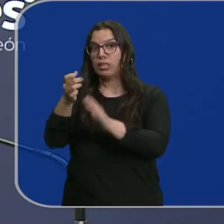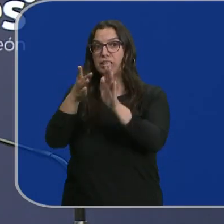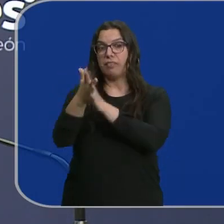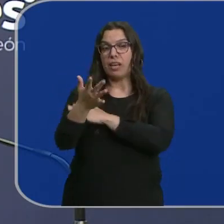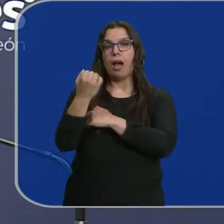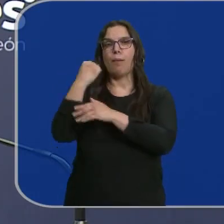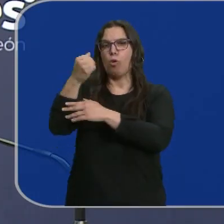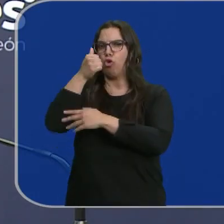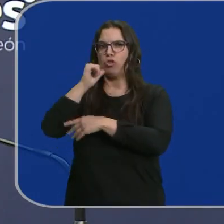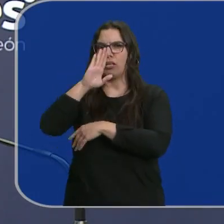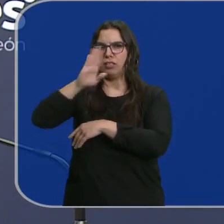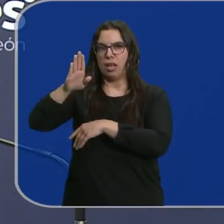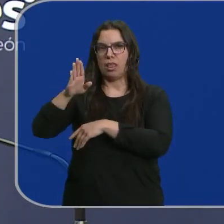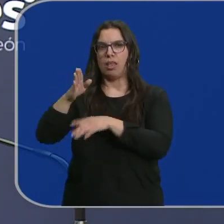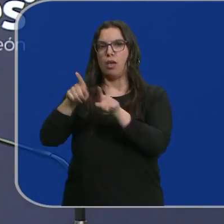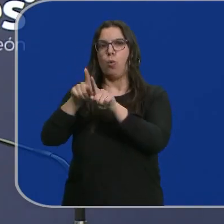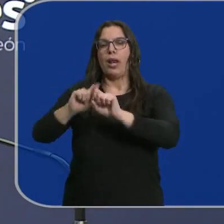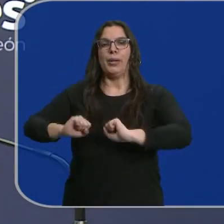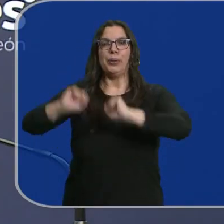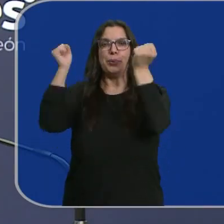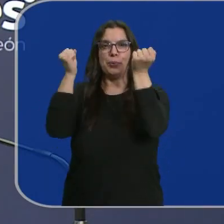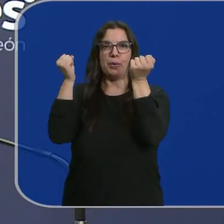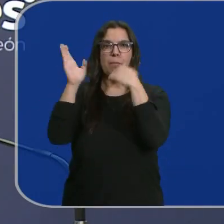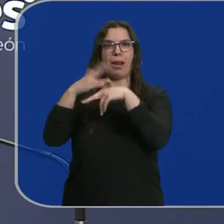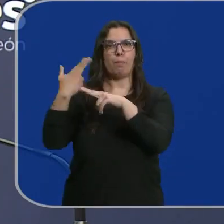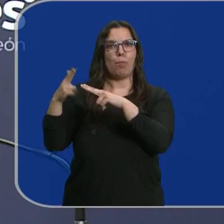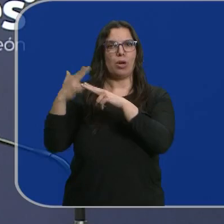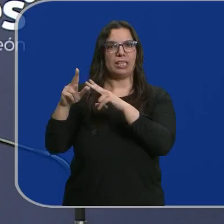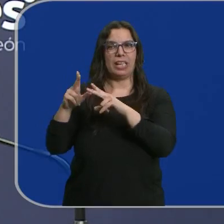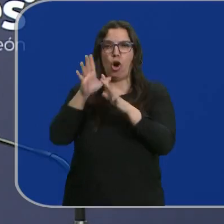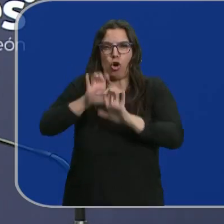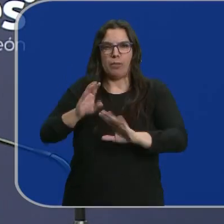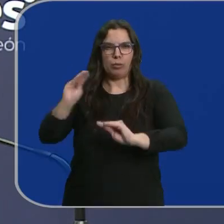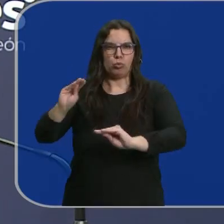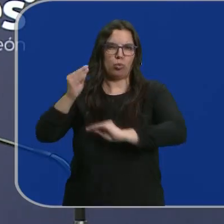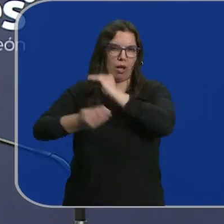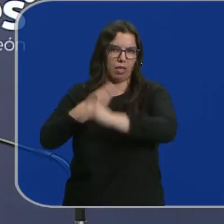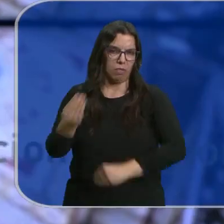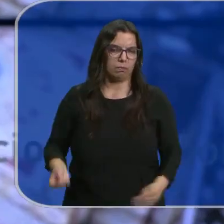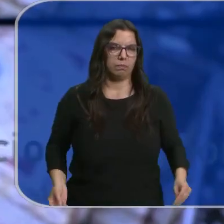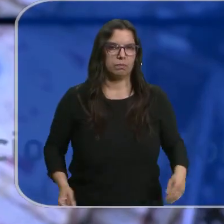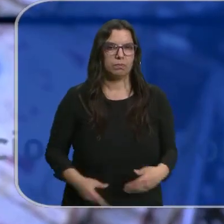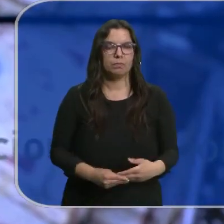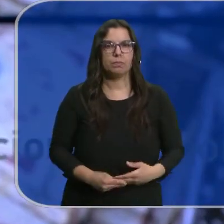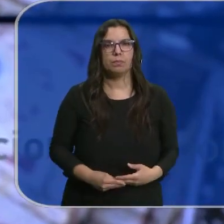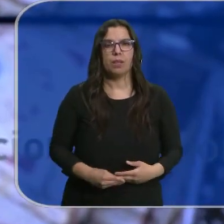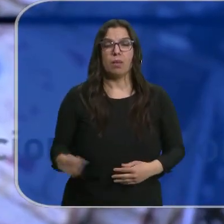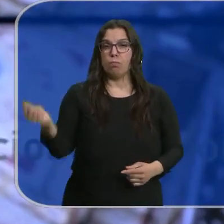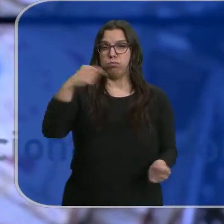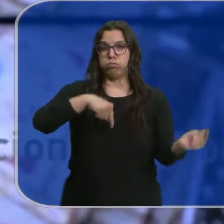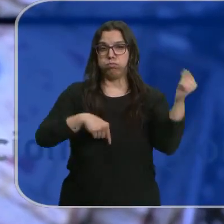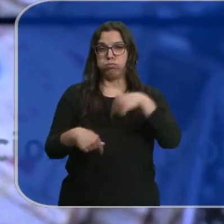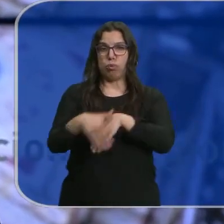a Pedro Sánchez y un chaleco salvavidas a las políticas nefastas. Cruce de